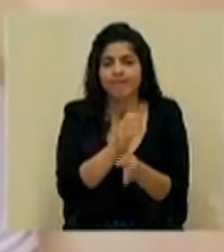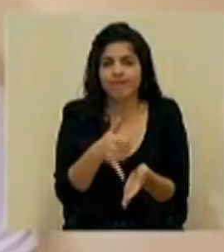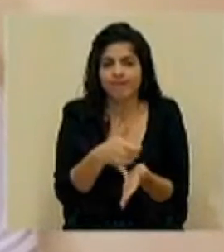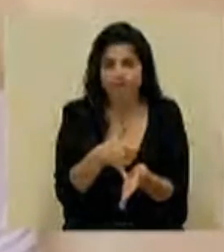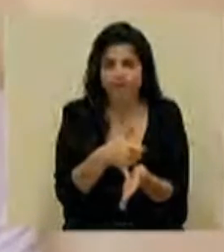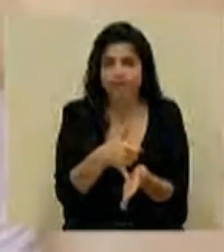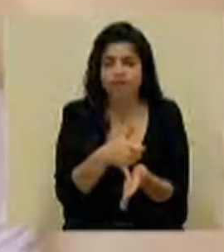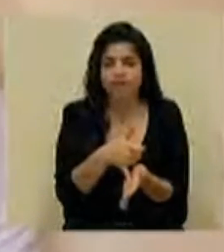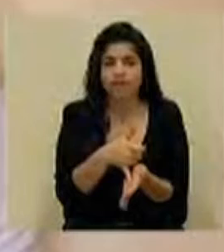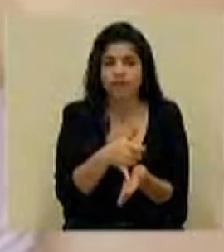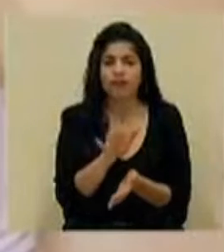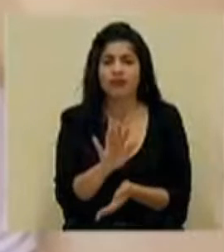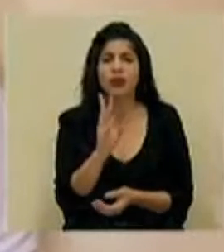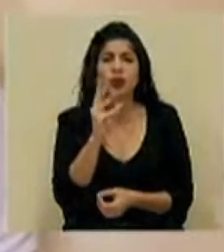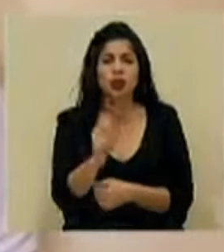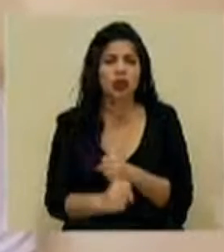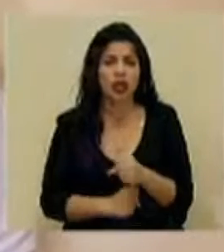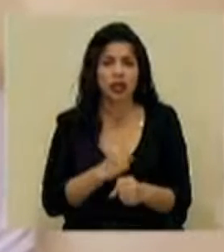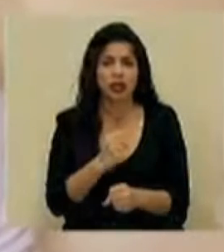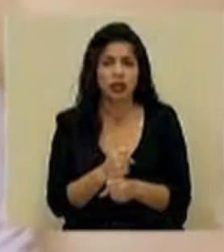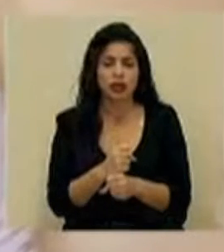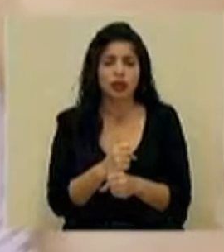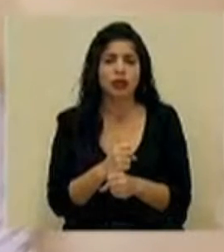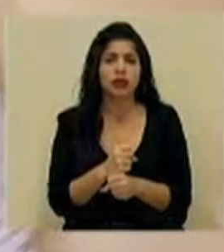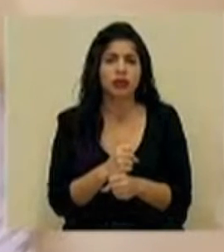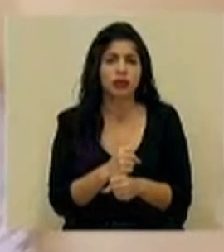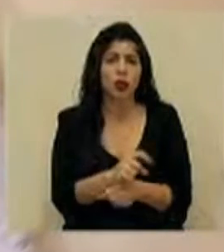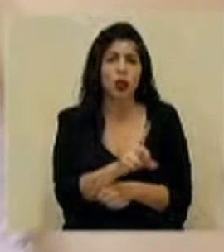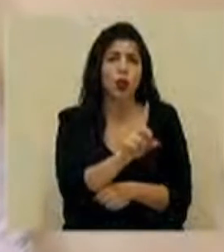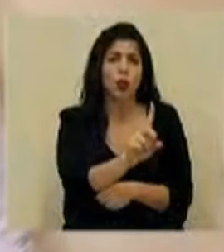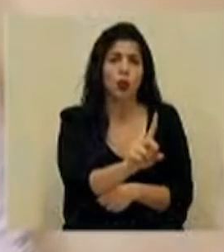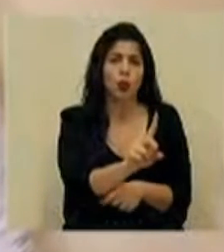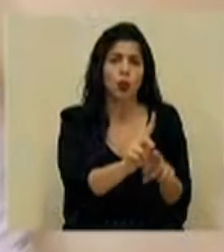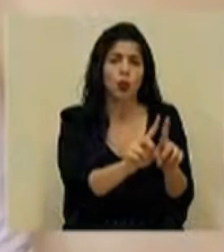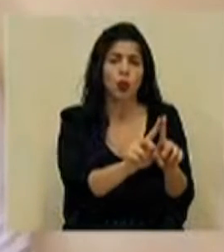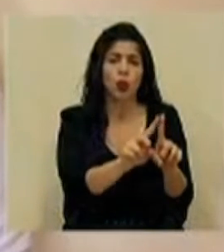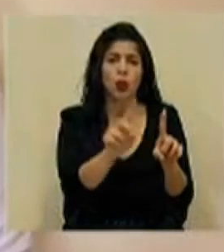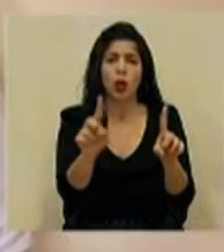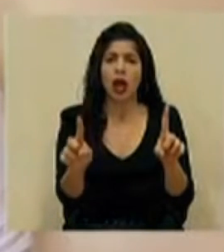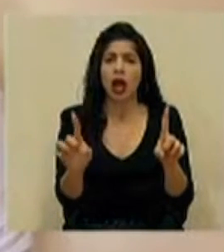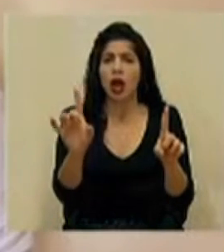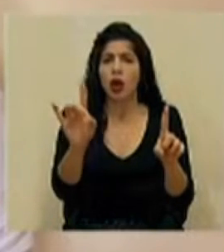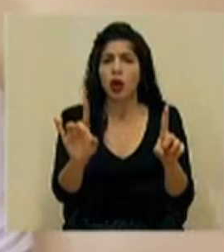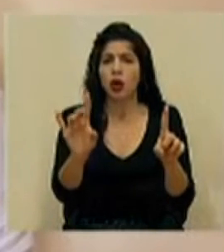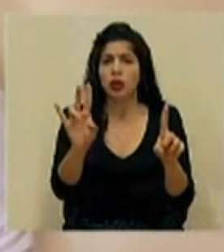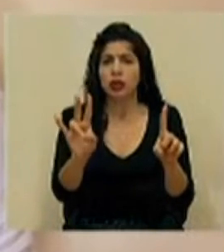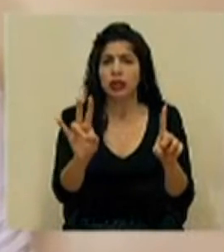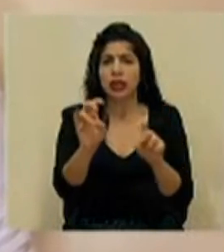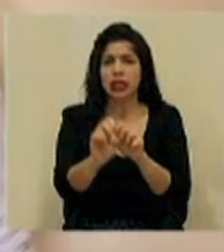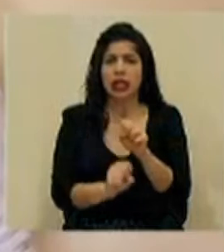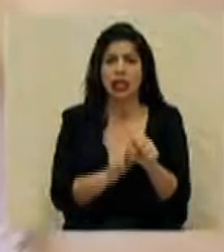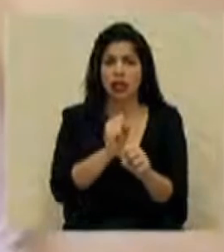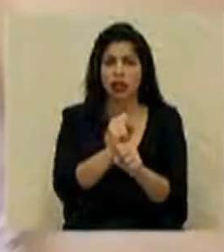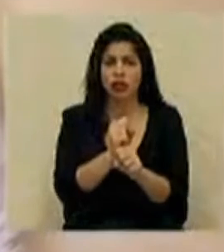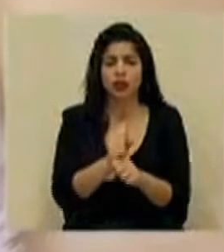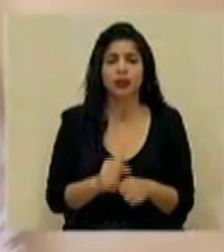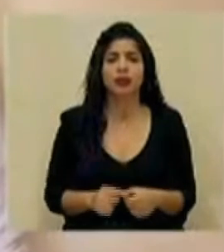intensivos, con un rango de edad que va de los 1 a los 87 años.